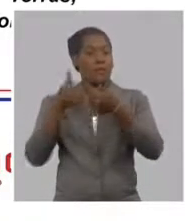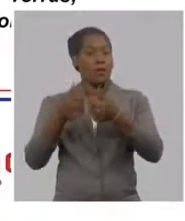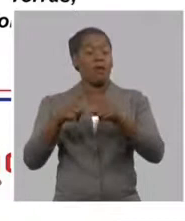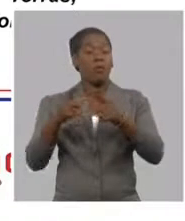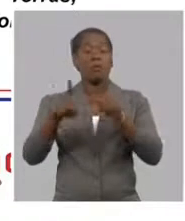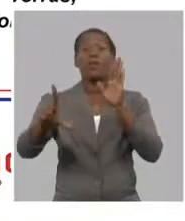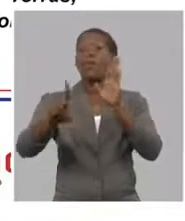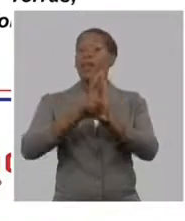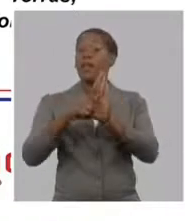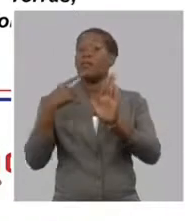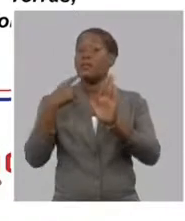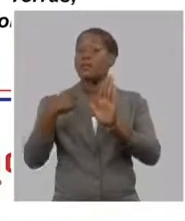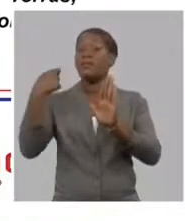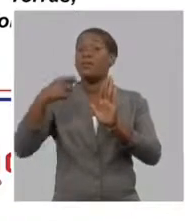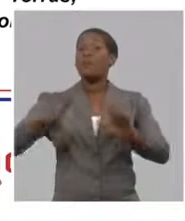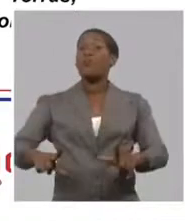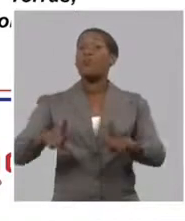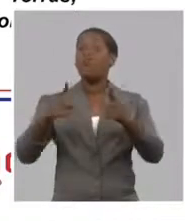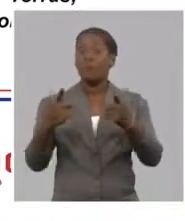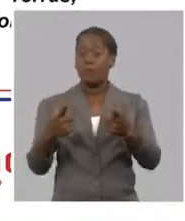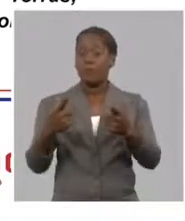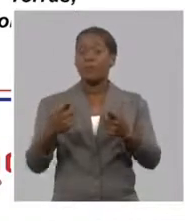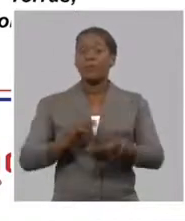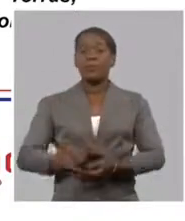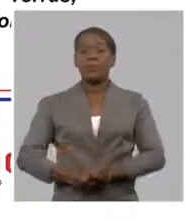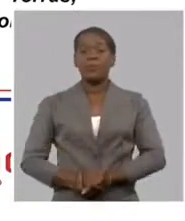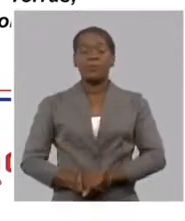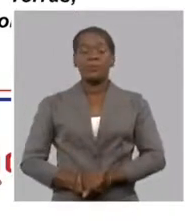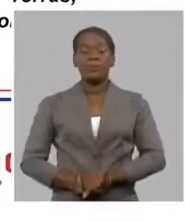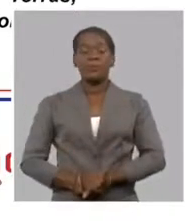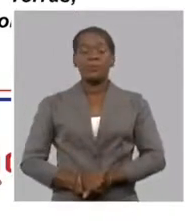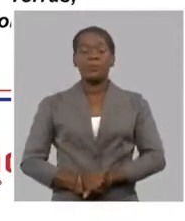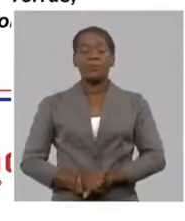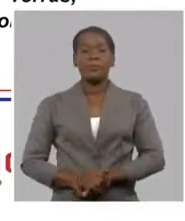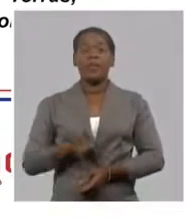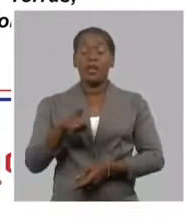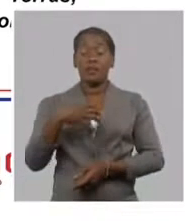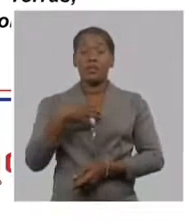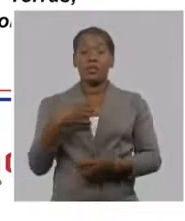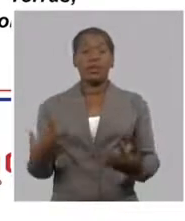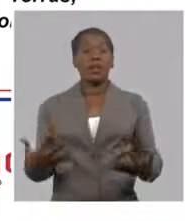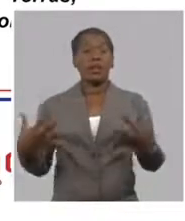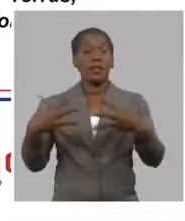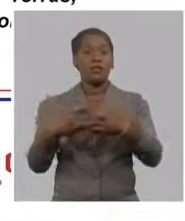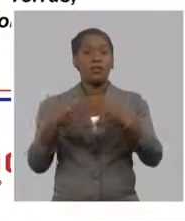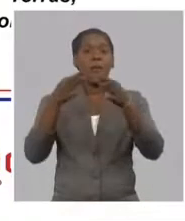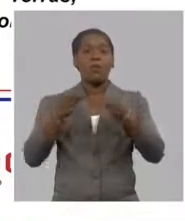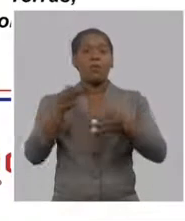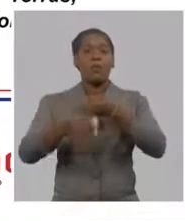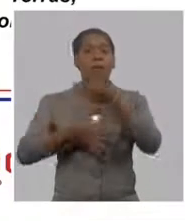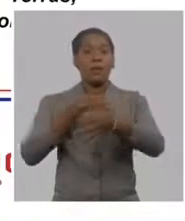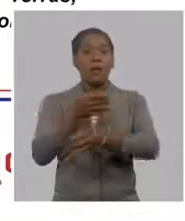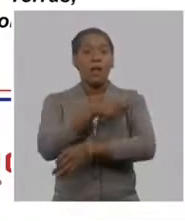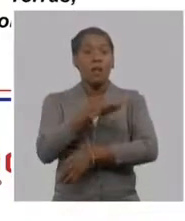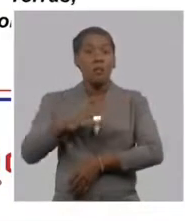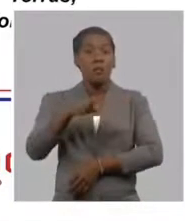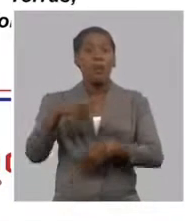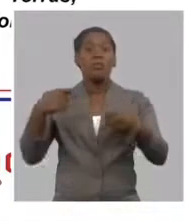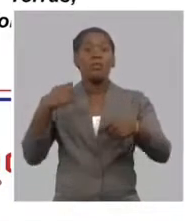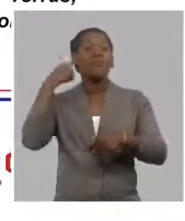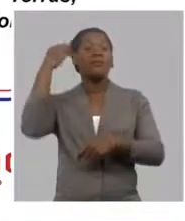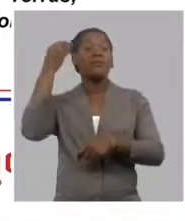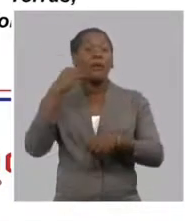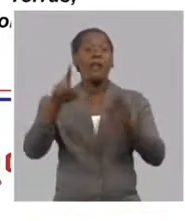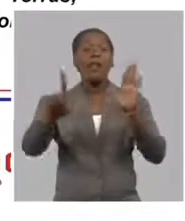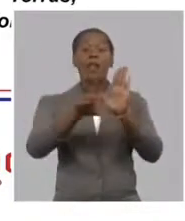al equilibrio que debe existir entre el dinero en circulación y los bienes y servicios que en respuesta a la demanda solvente de la población debe ponerse a su